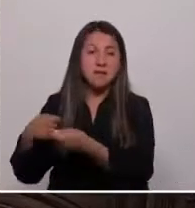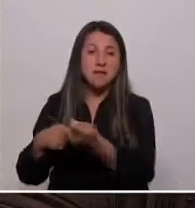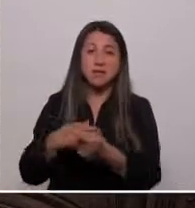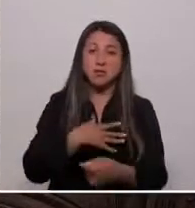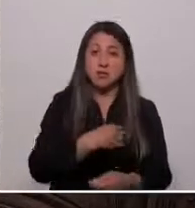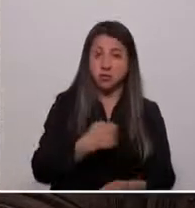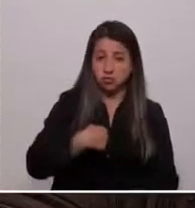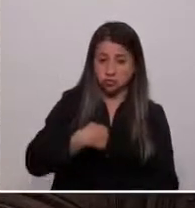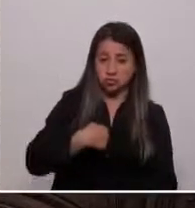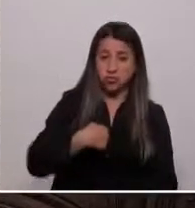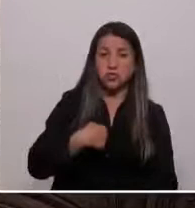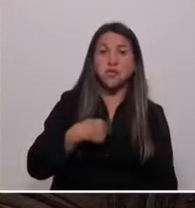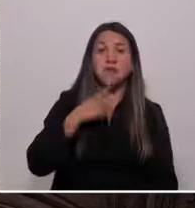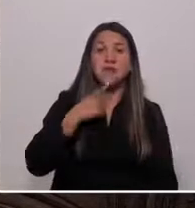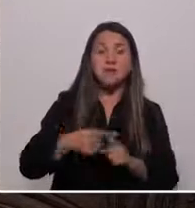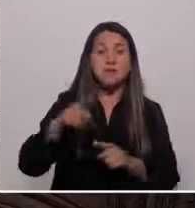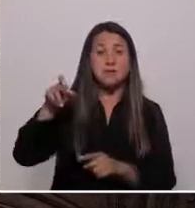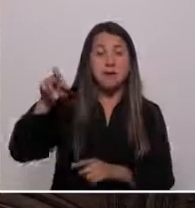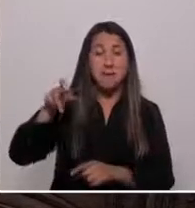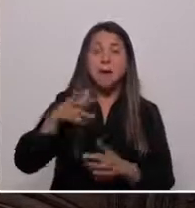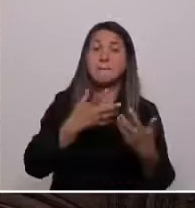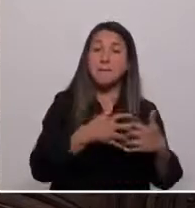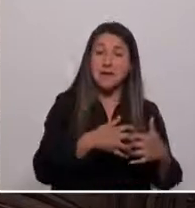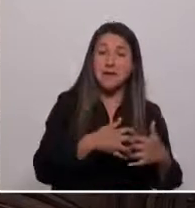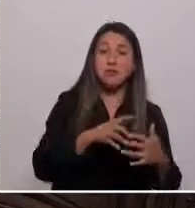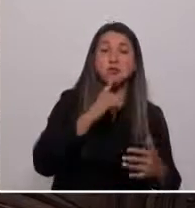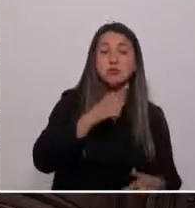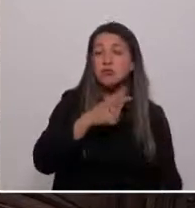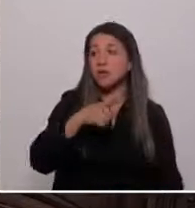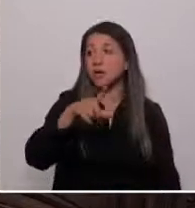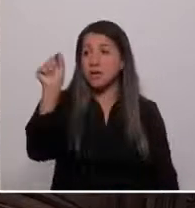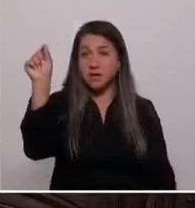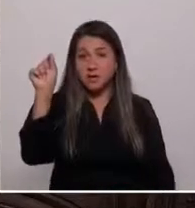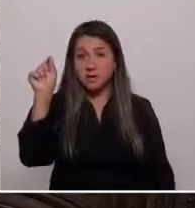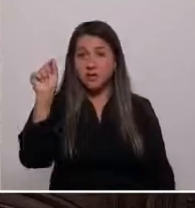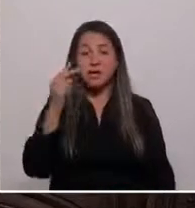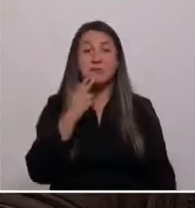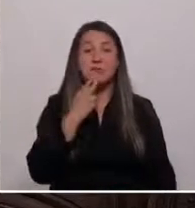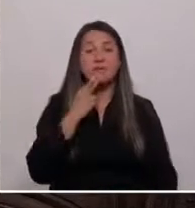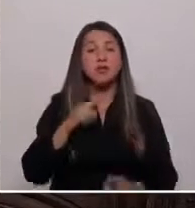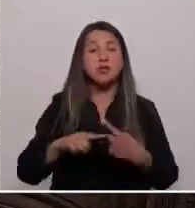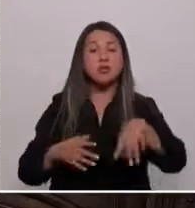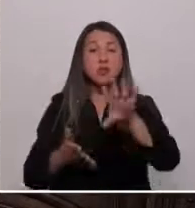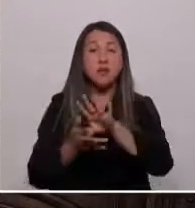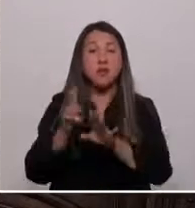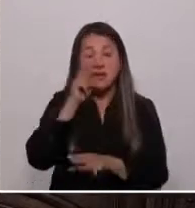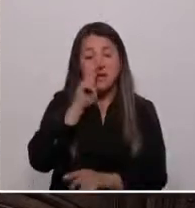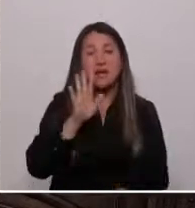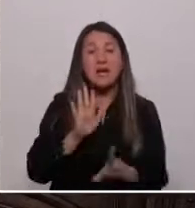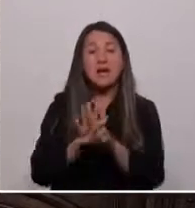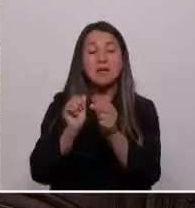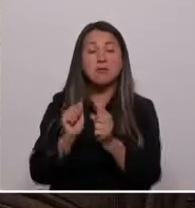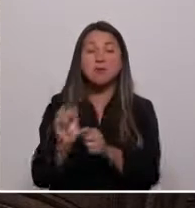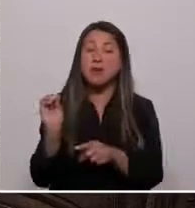obrero metalmecánico que tuvo que irse para vivir como inmigrante ilegal para poder alimentarnos,